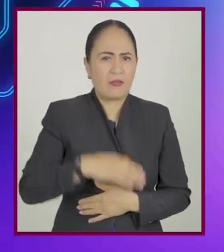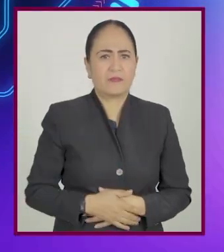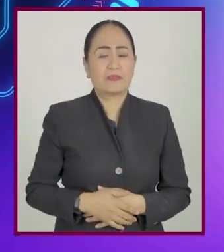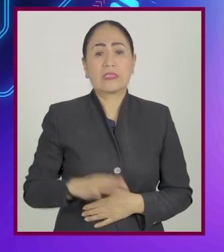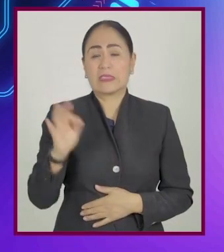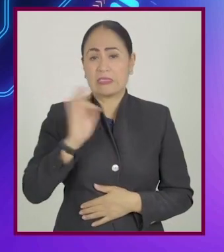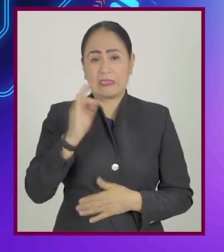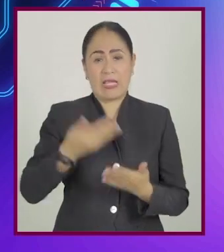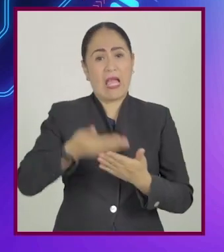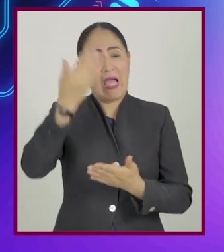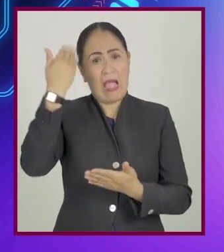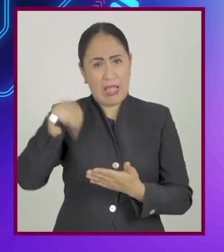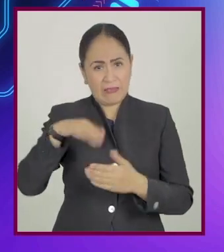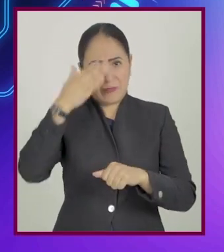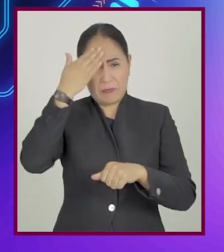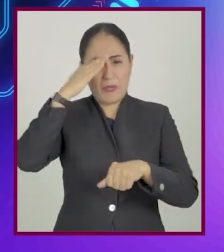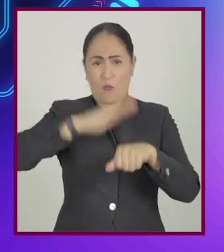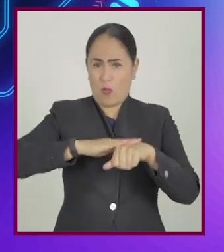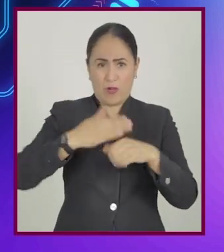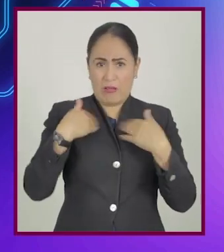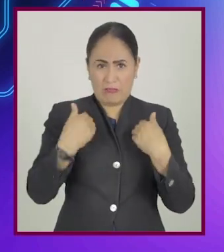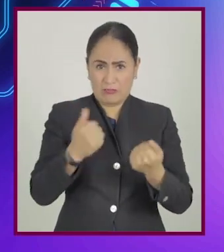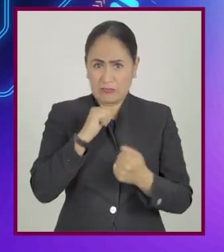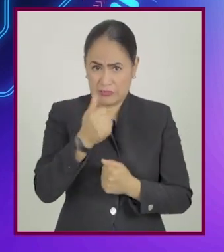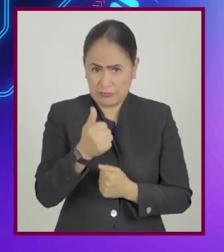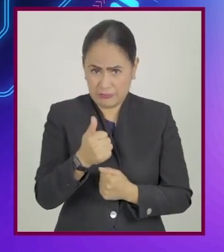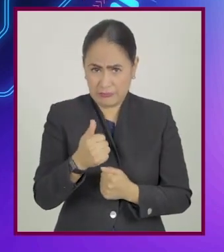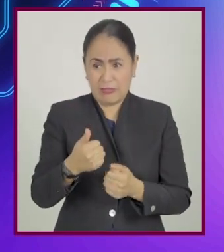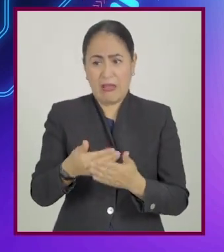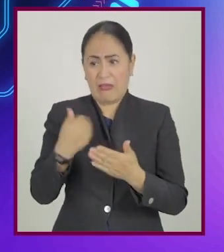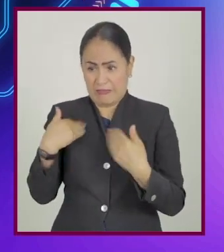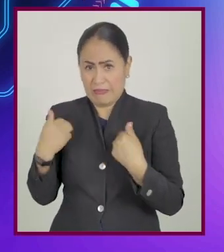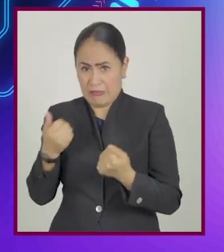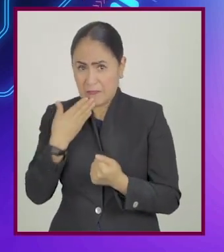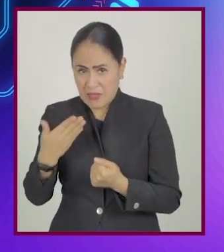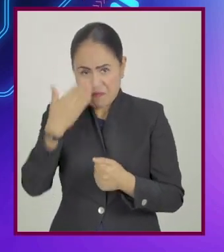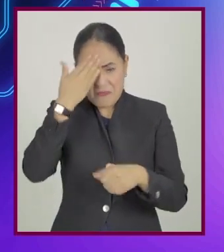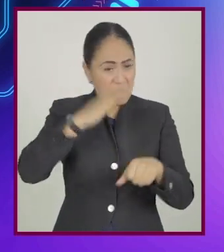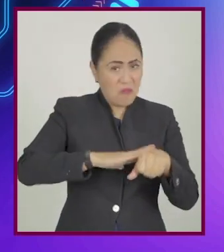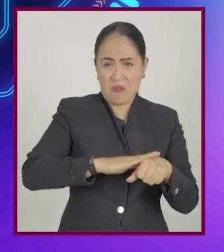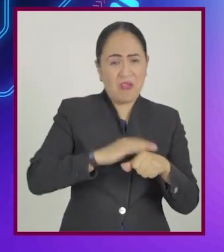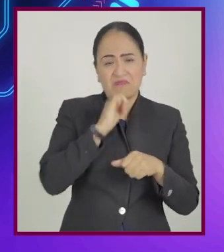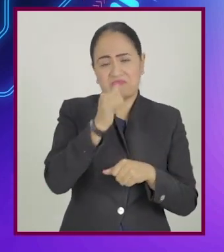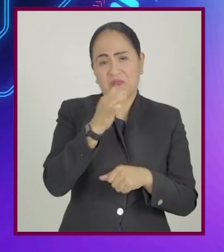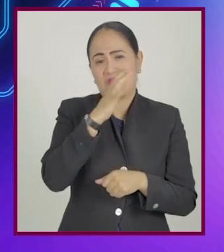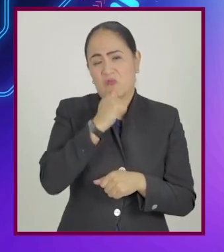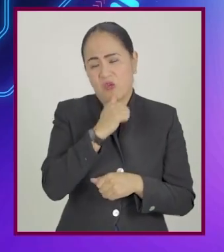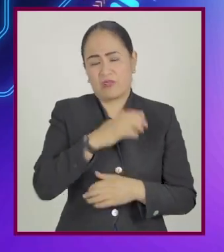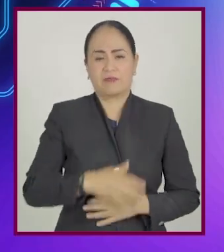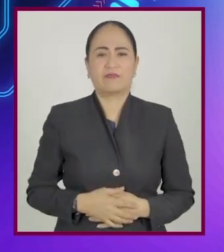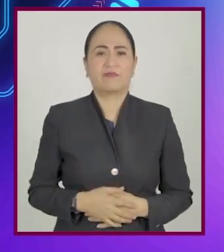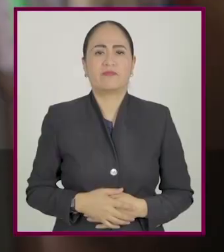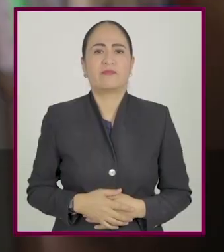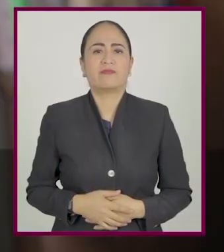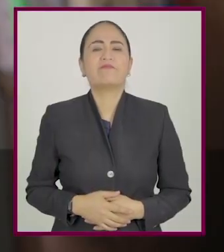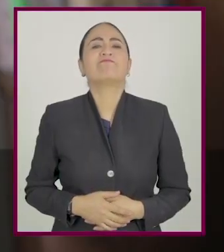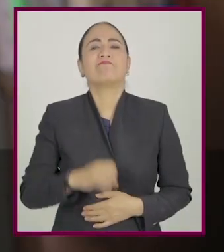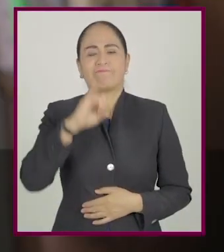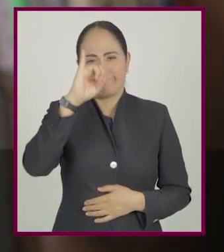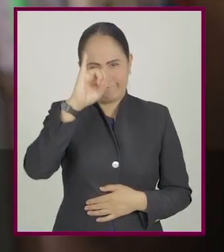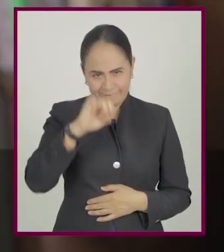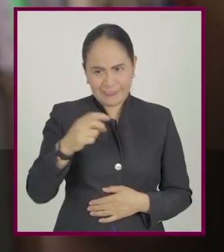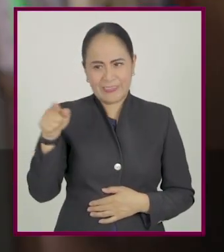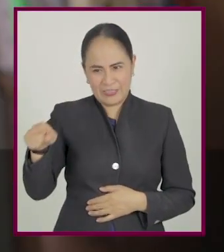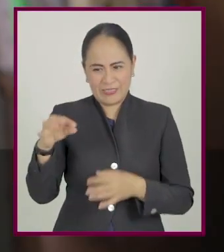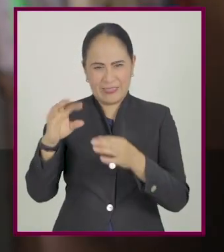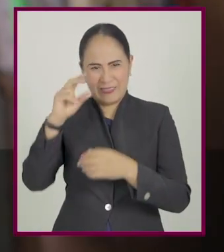aprender nada de memoria, si antes no fue perfectamente comprendido y asimilado. Gracias, Agatha. Ya me quedó